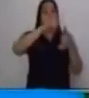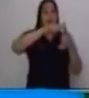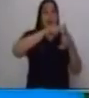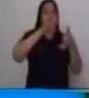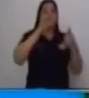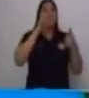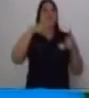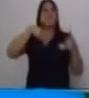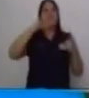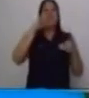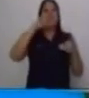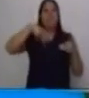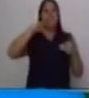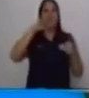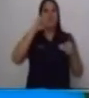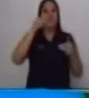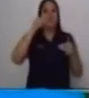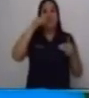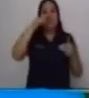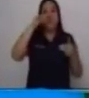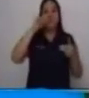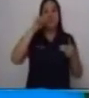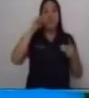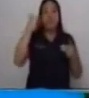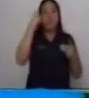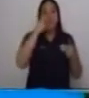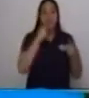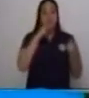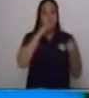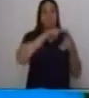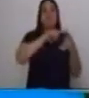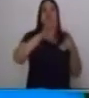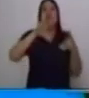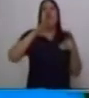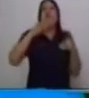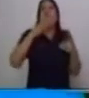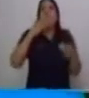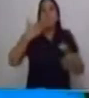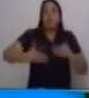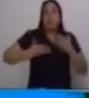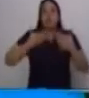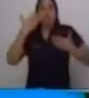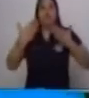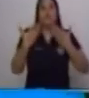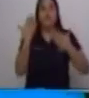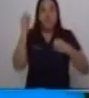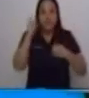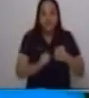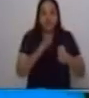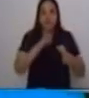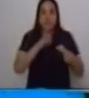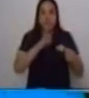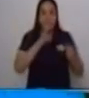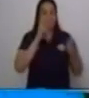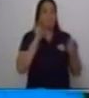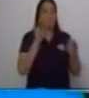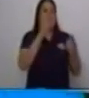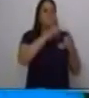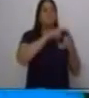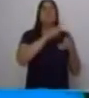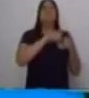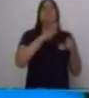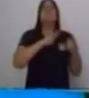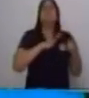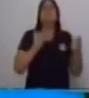enunciativas. Se refiere a la actitud del hablante, se refiere a cómo se expresa el hablante. Las enunciativas tienen la